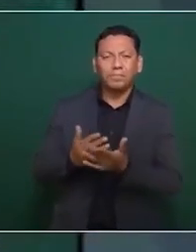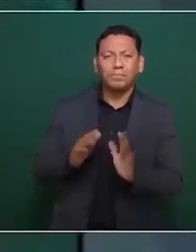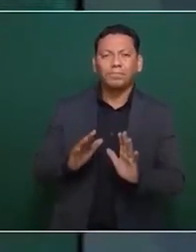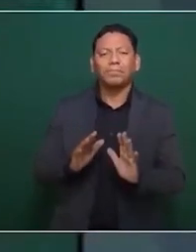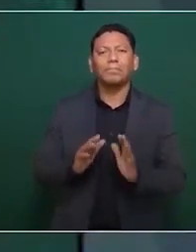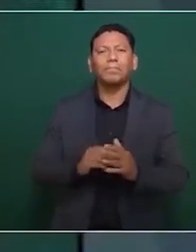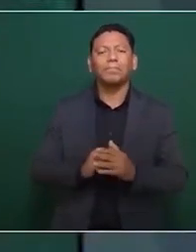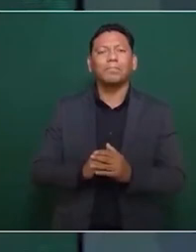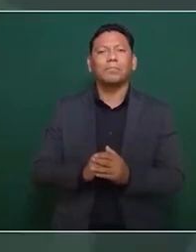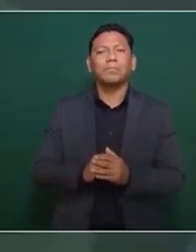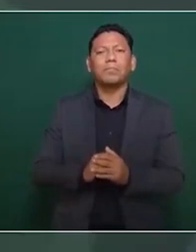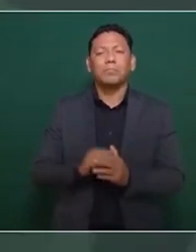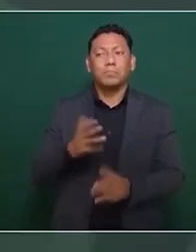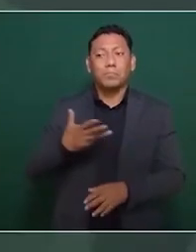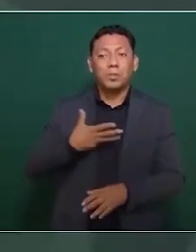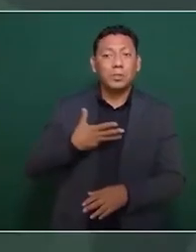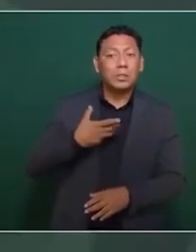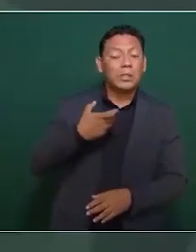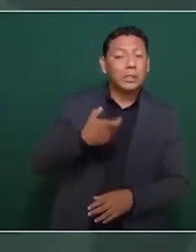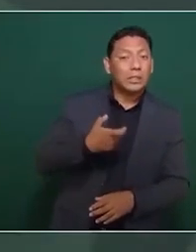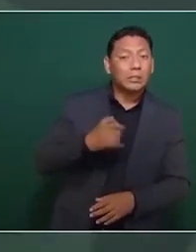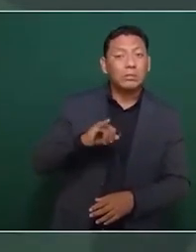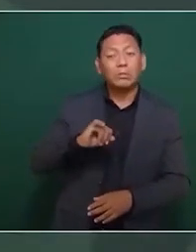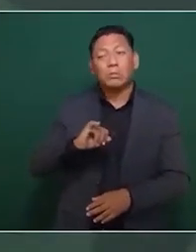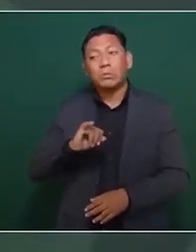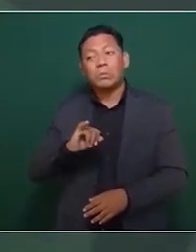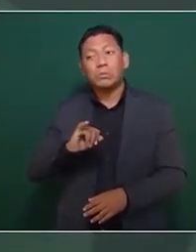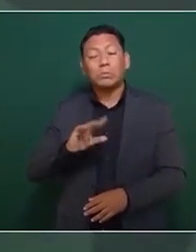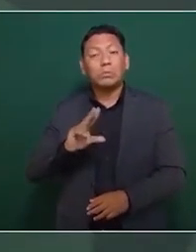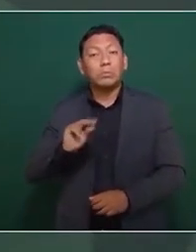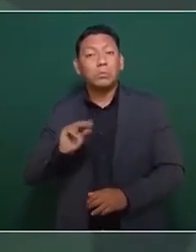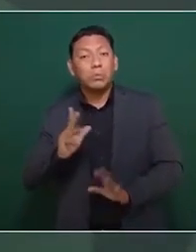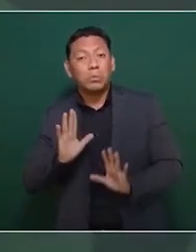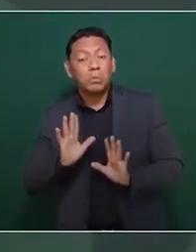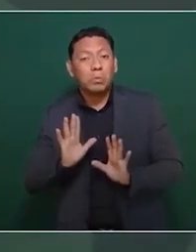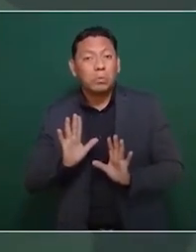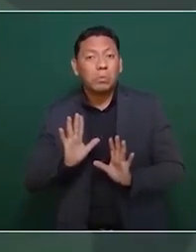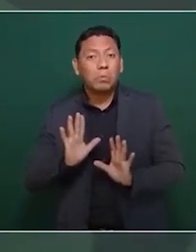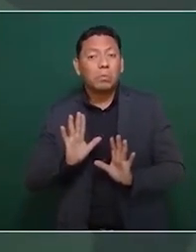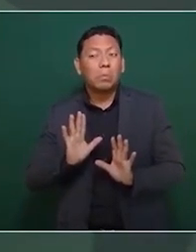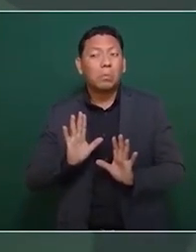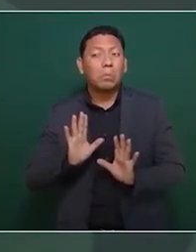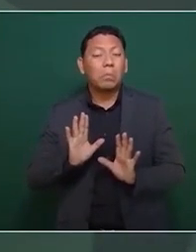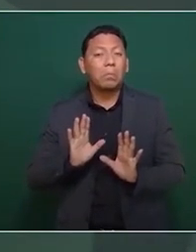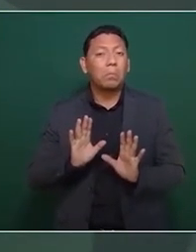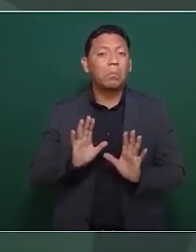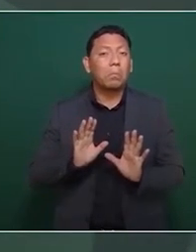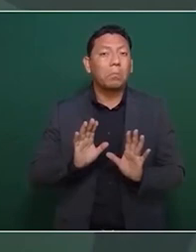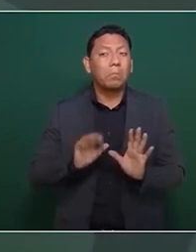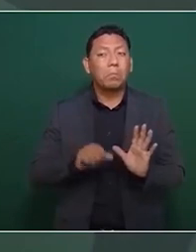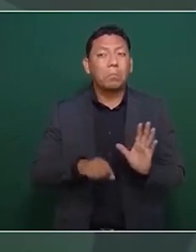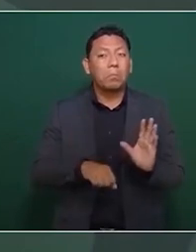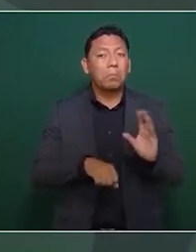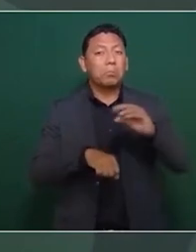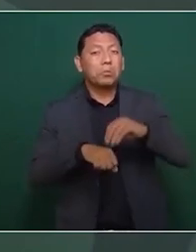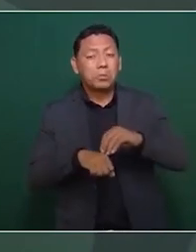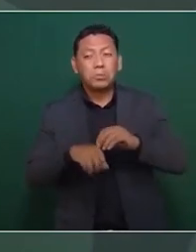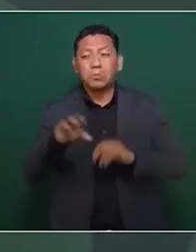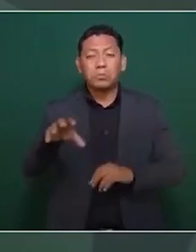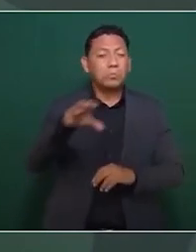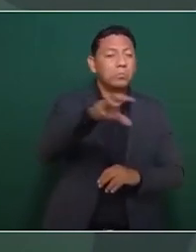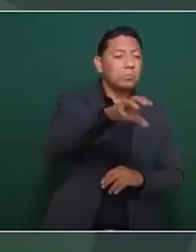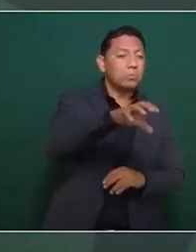tienen dinero no tienen dinero si van a poner suficientes casillas